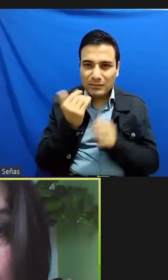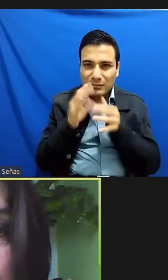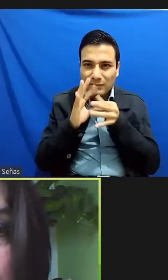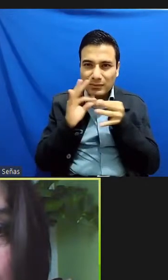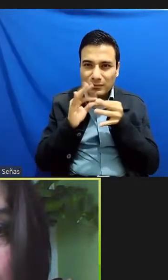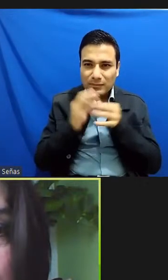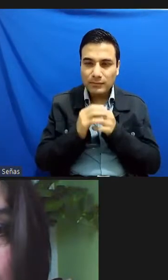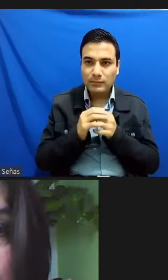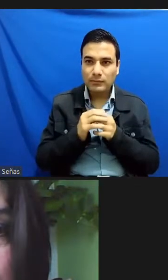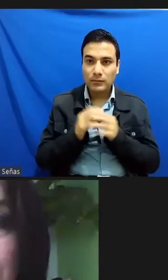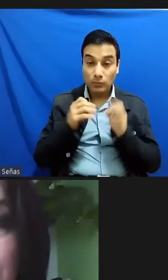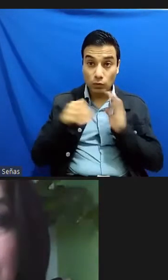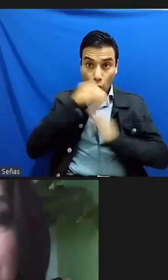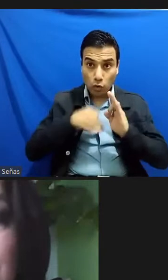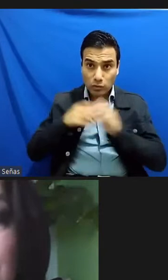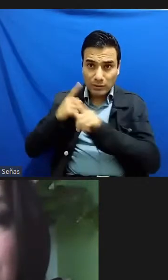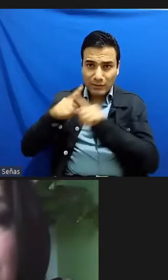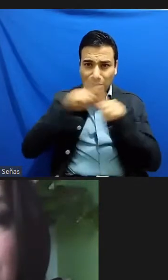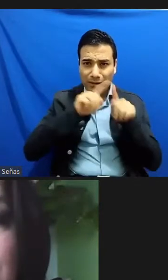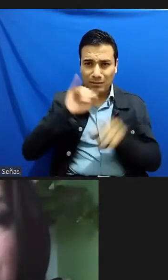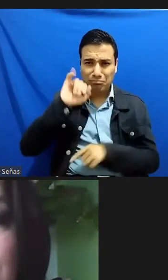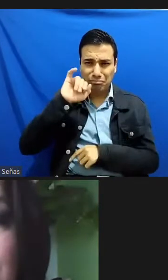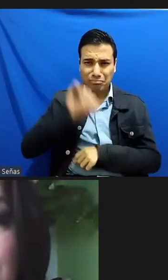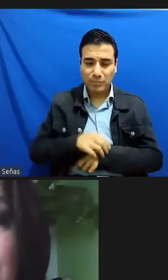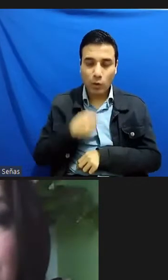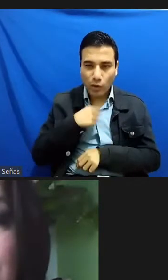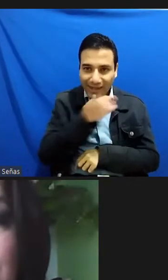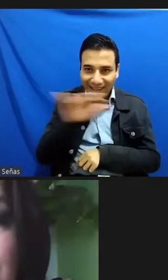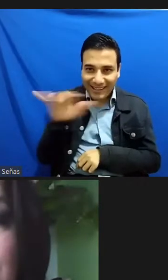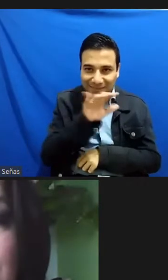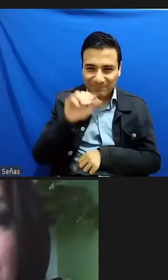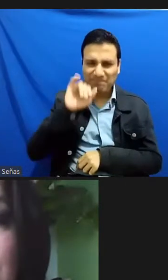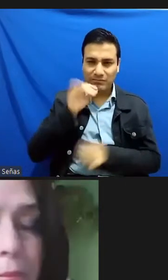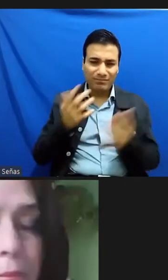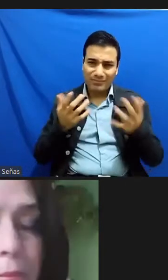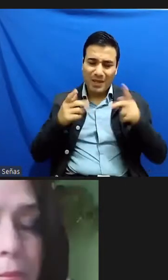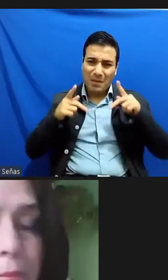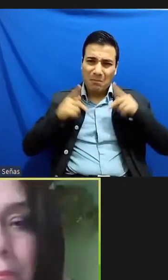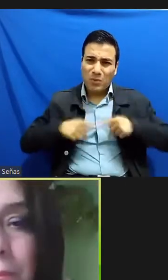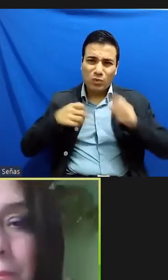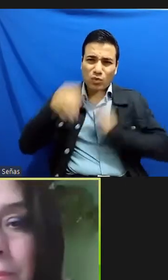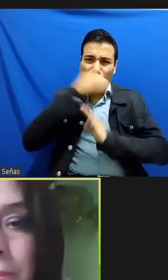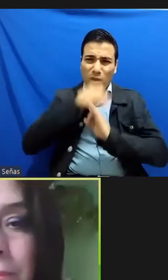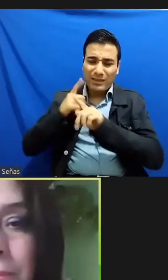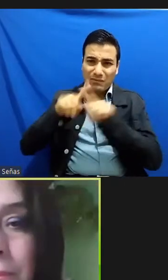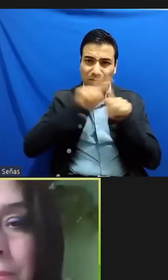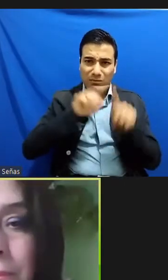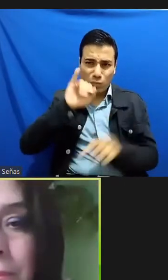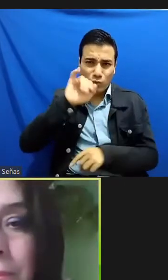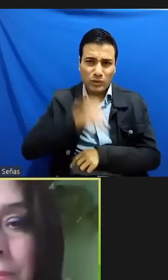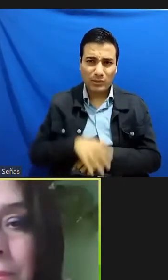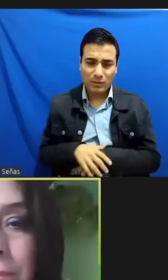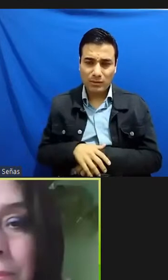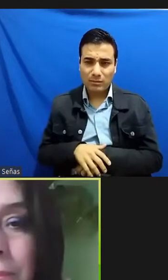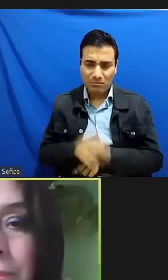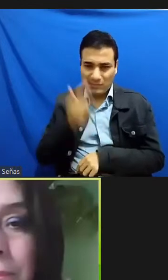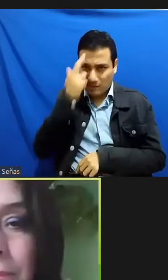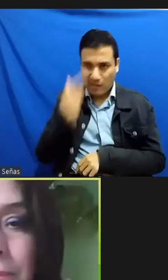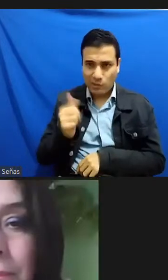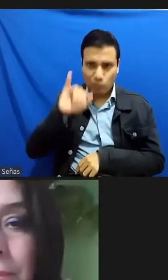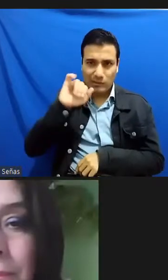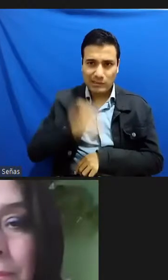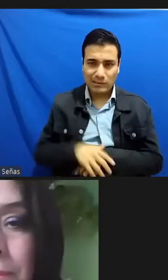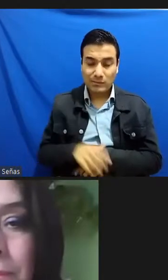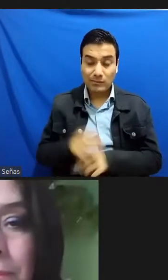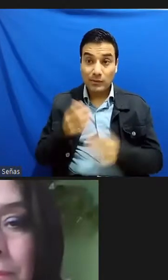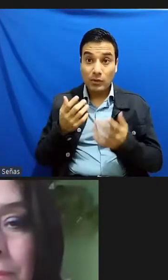todos somos diferentes y estoy leyendo todos somos diferentes eso es cierto pero no todos hacemos